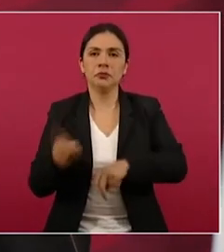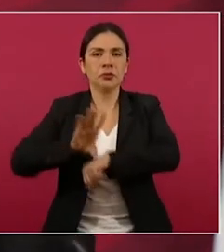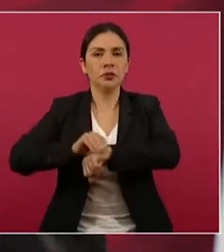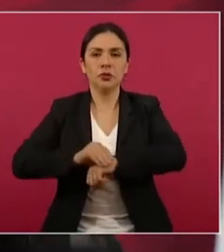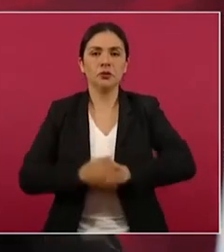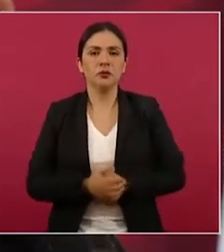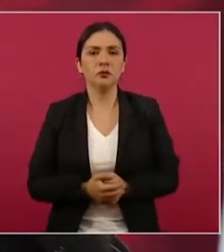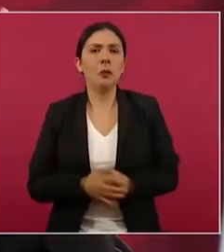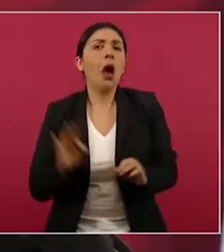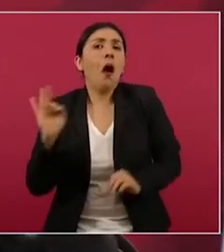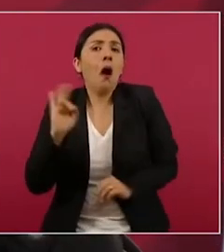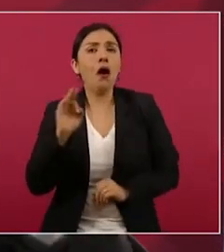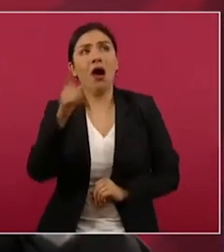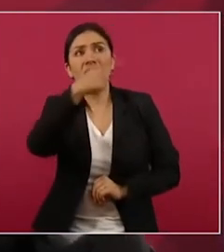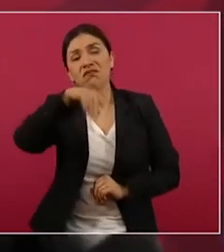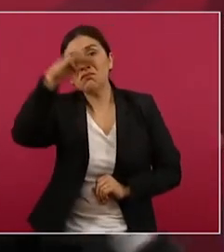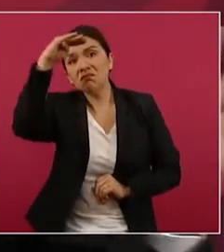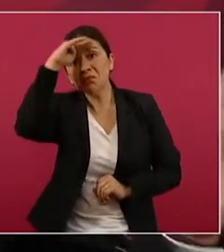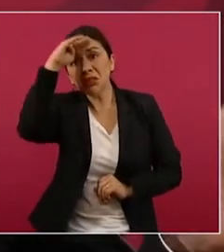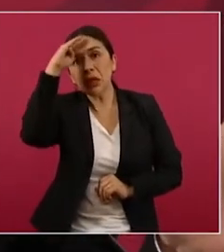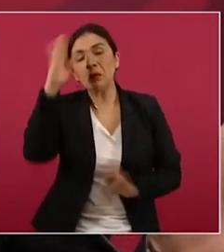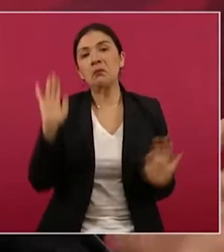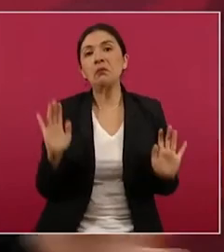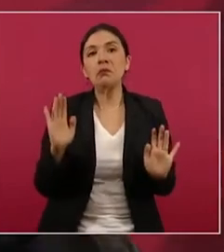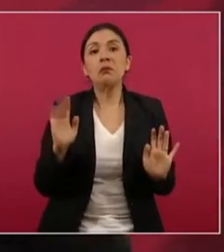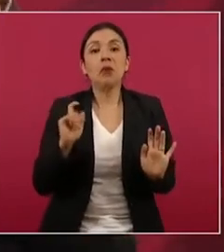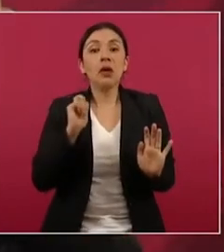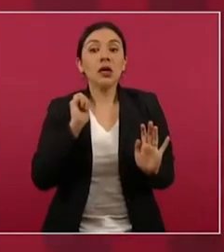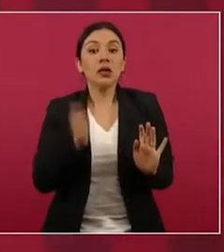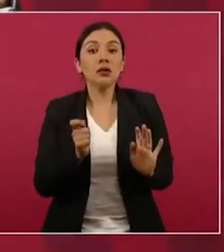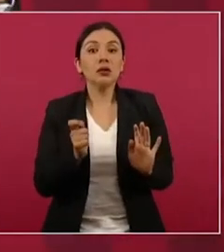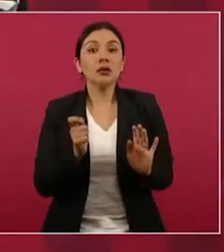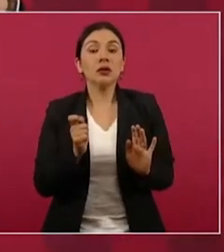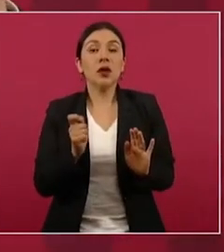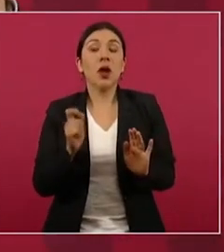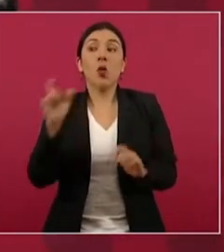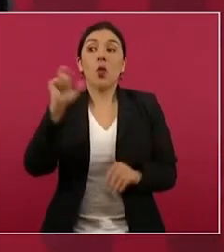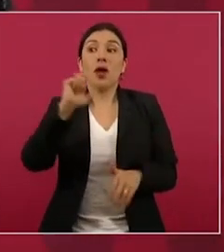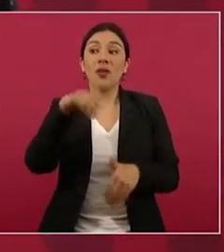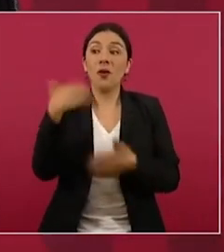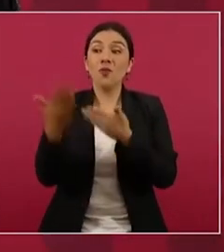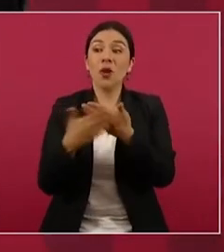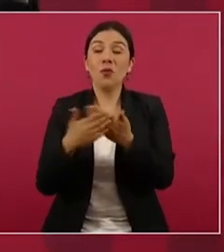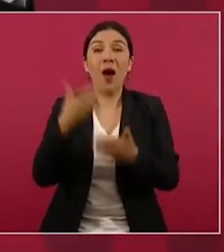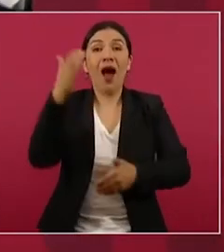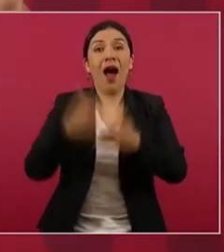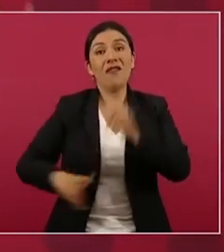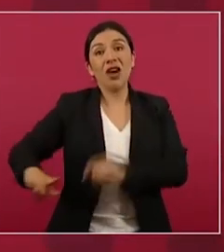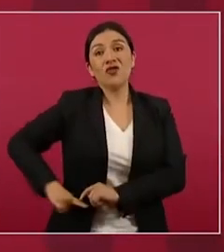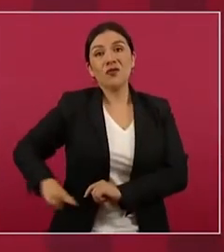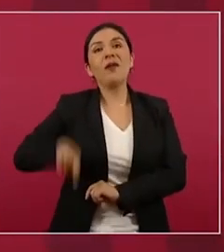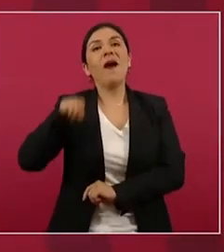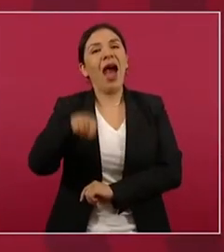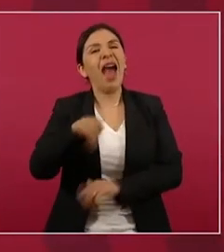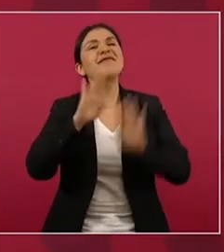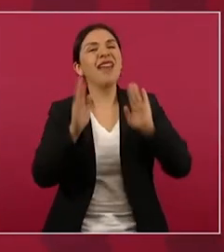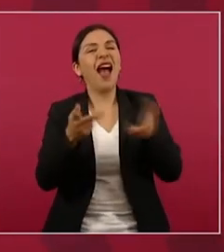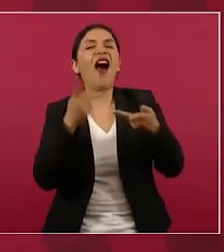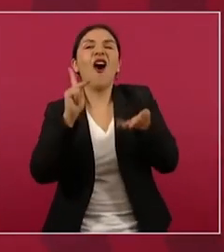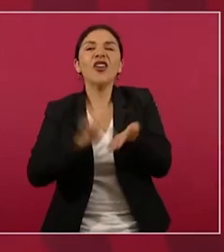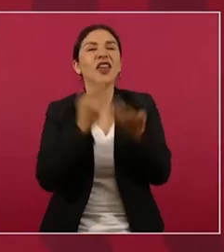A lo mejor están pensando ellos que ya va a terminar el gobierno y que van a reiniciar sus labores,